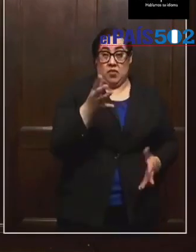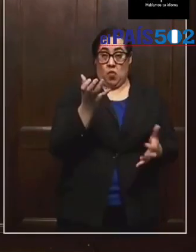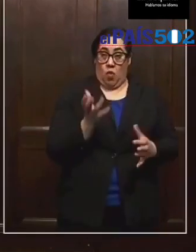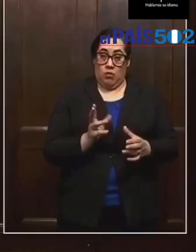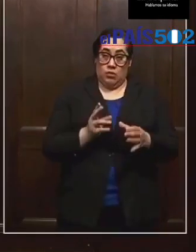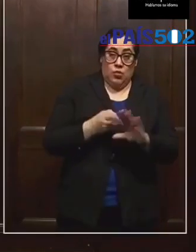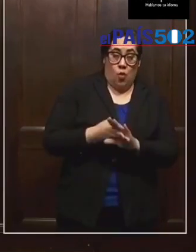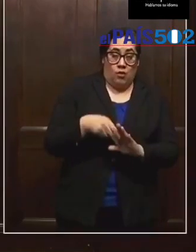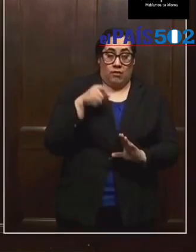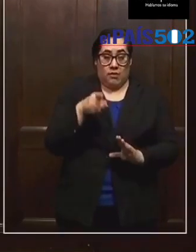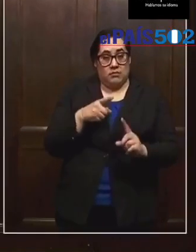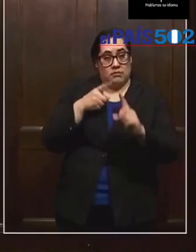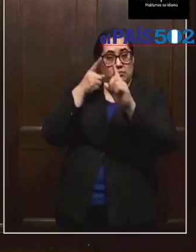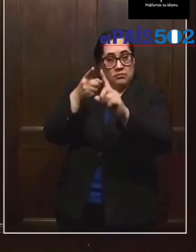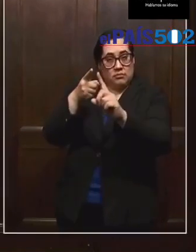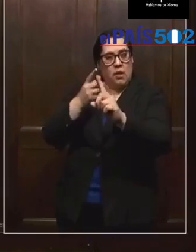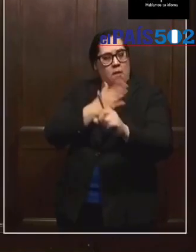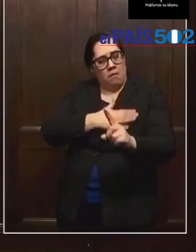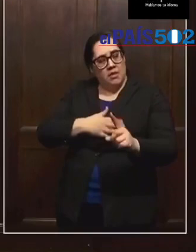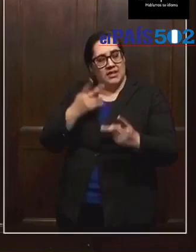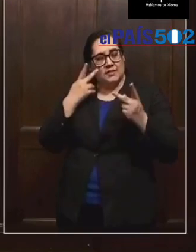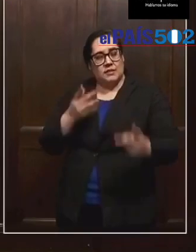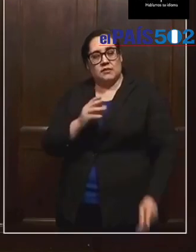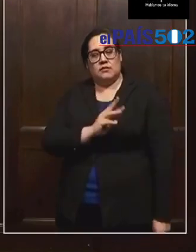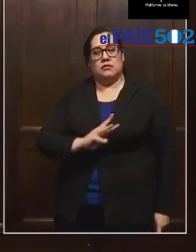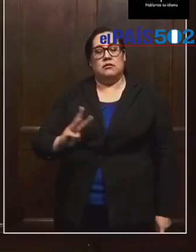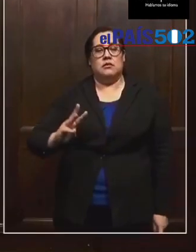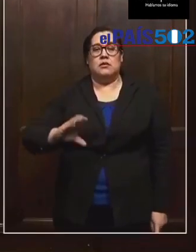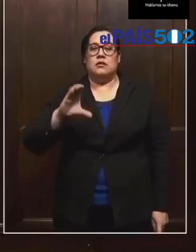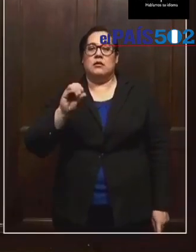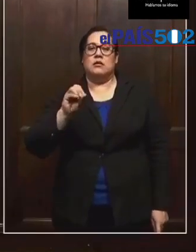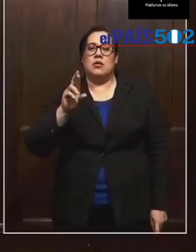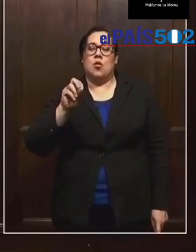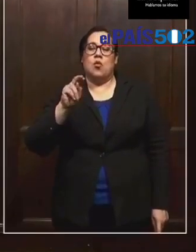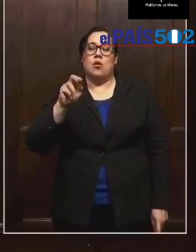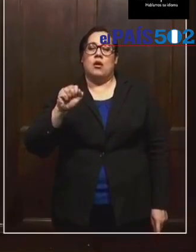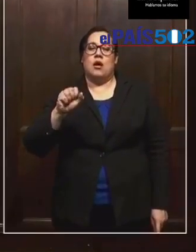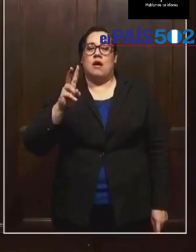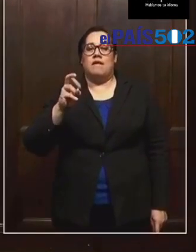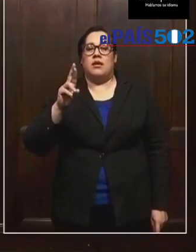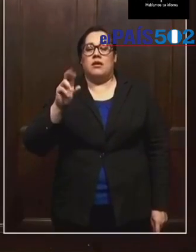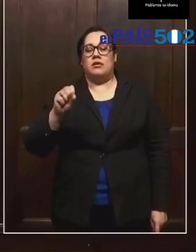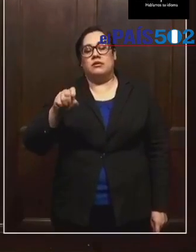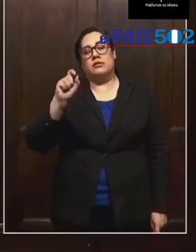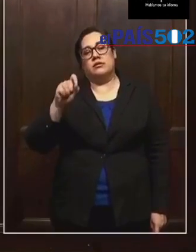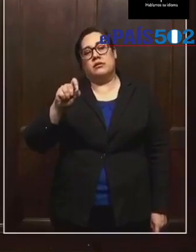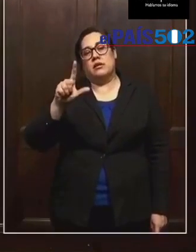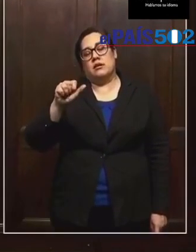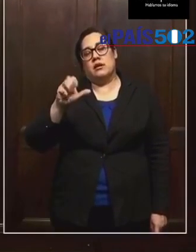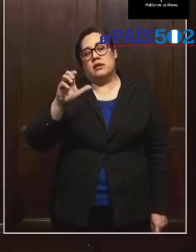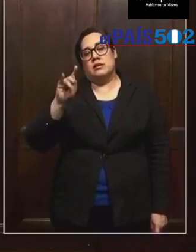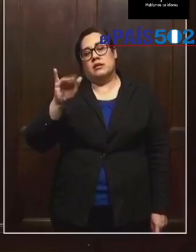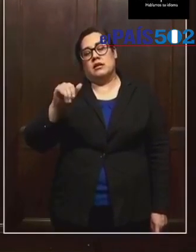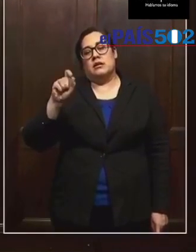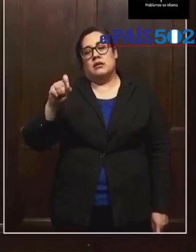a este esfuerzo, visita la página coronavirus.lacity.org